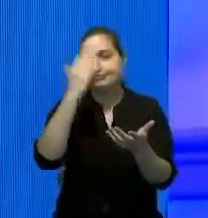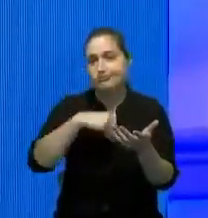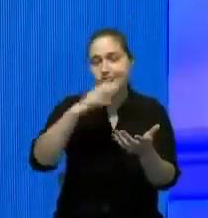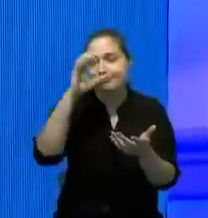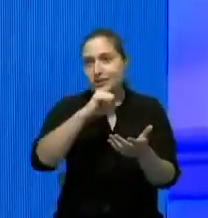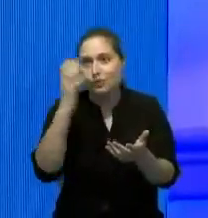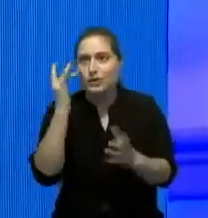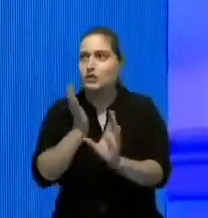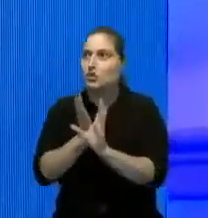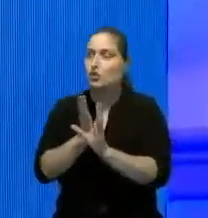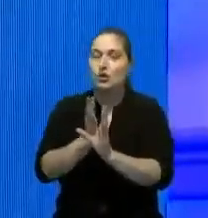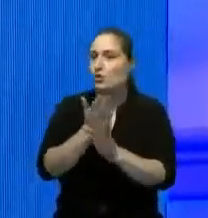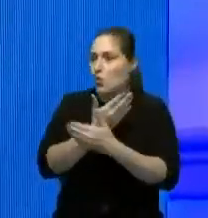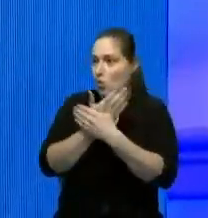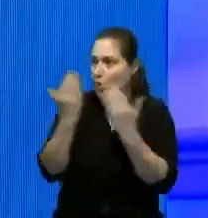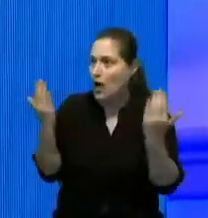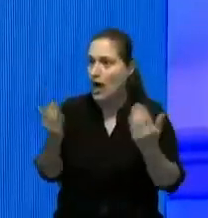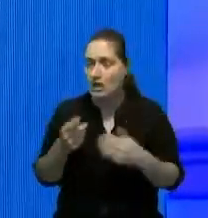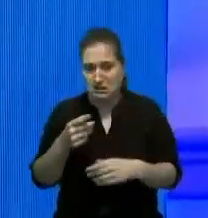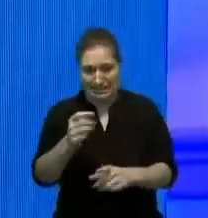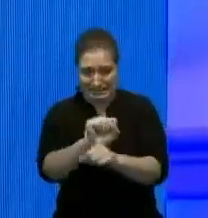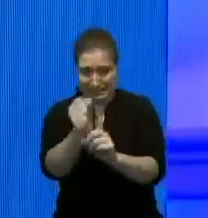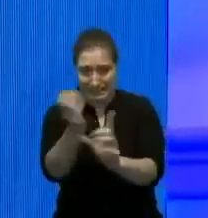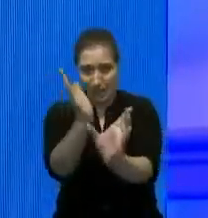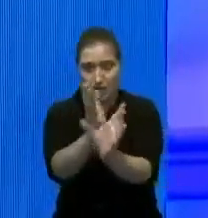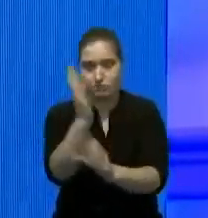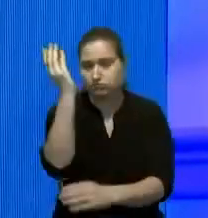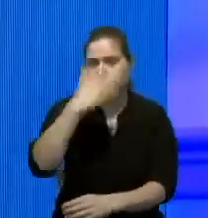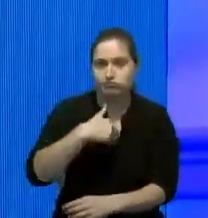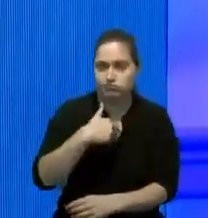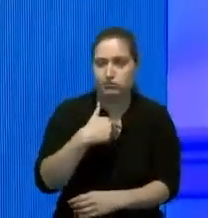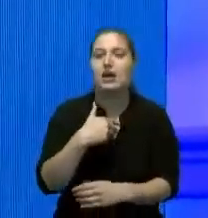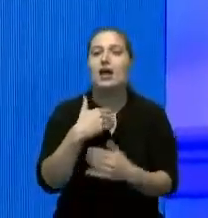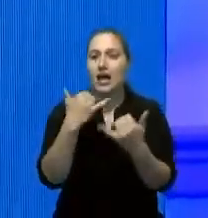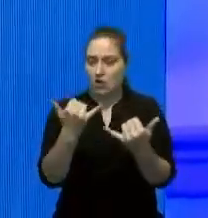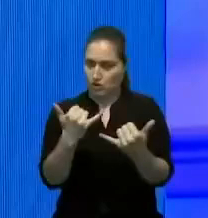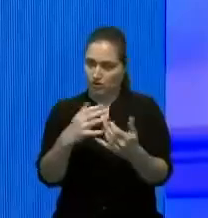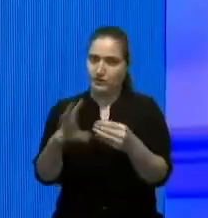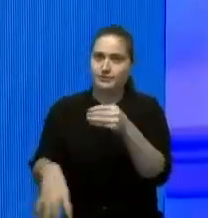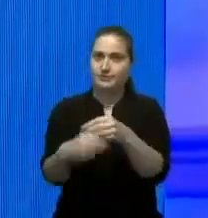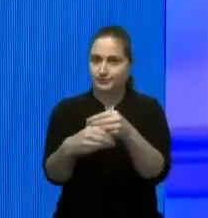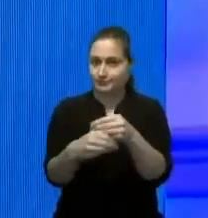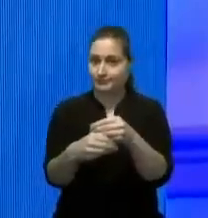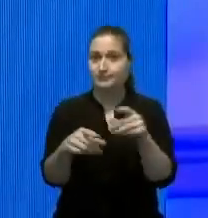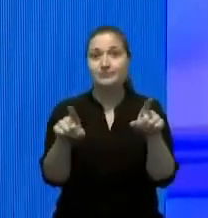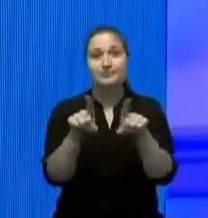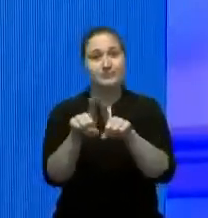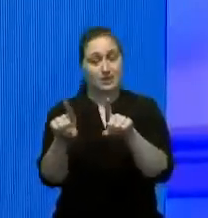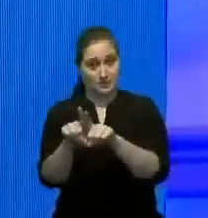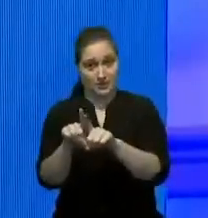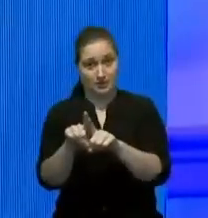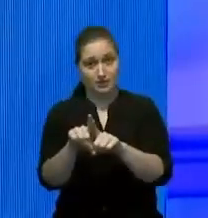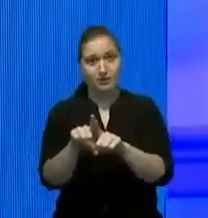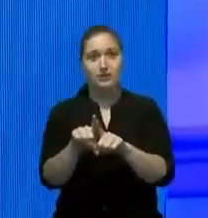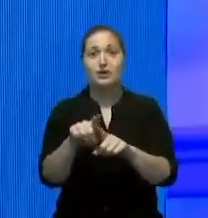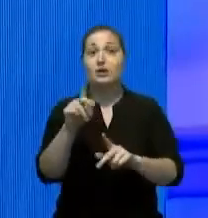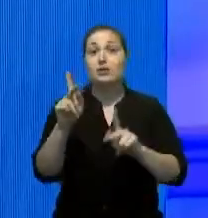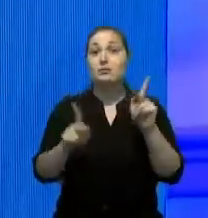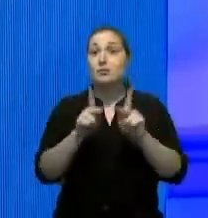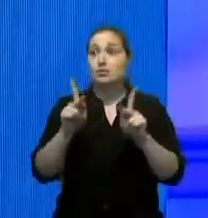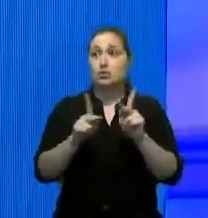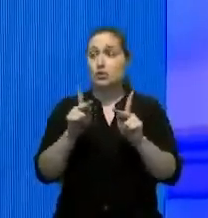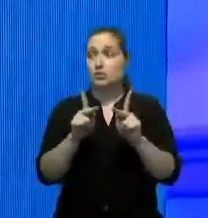y estamos creando ese personal también ahí y vamos a crear unas unidades de intermedio porque hay pacientes que tienen problemas